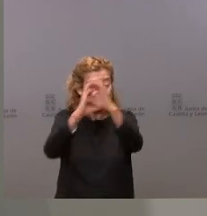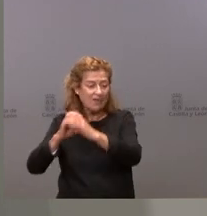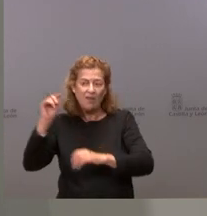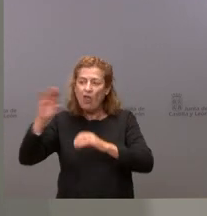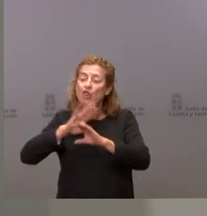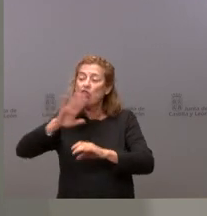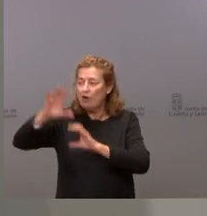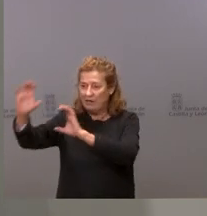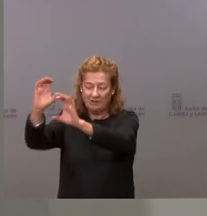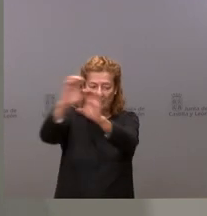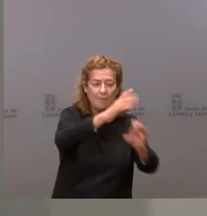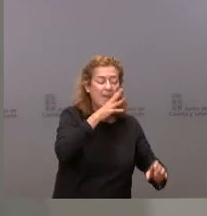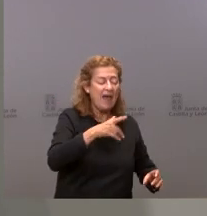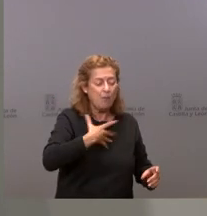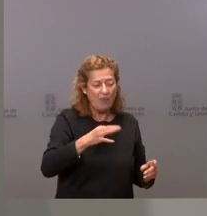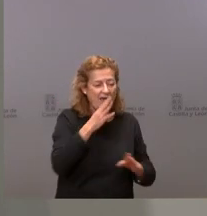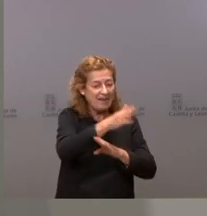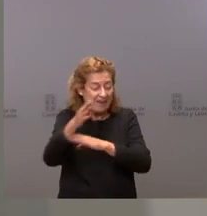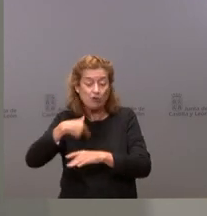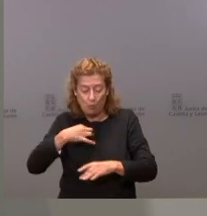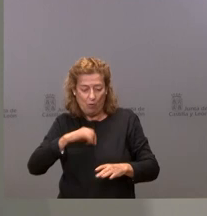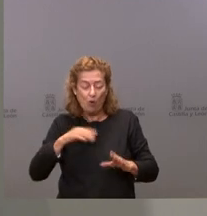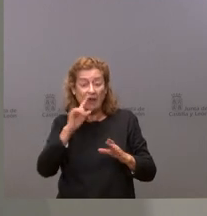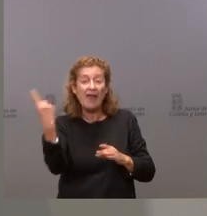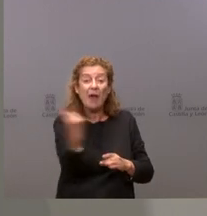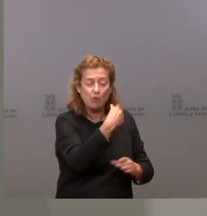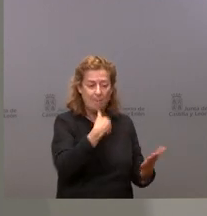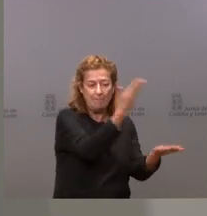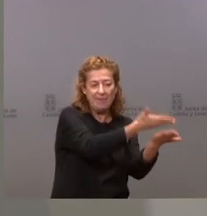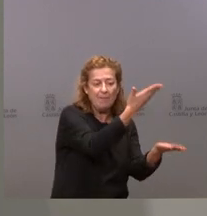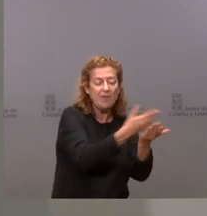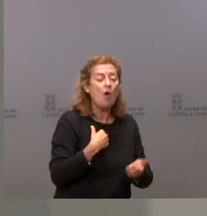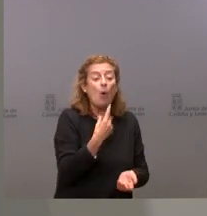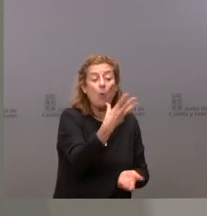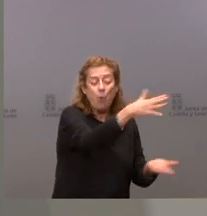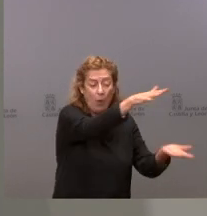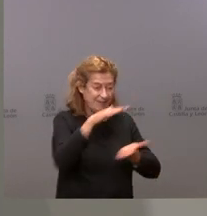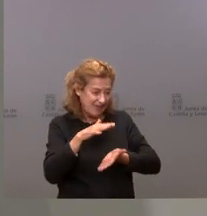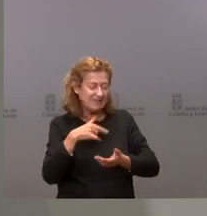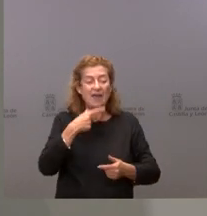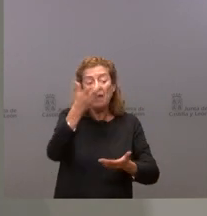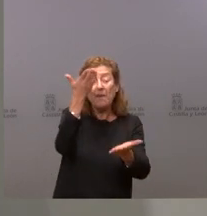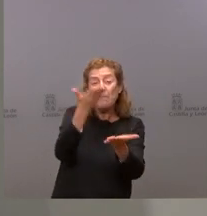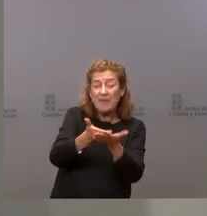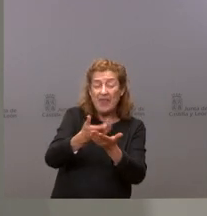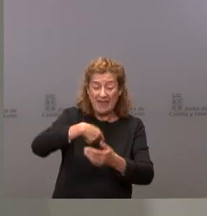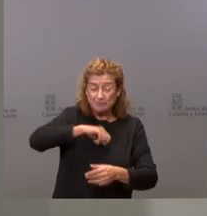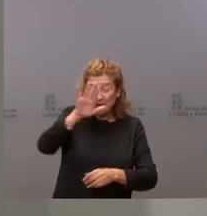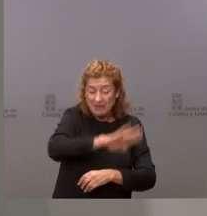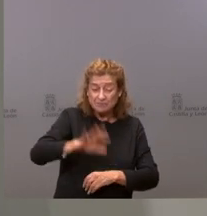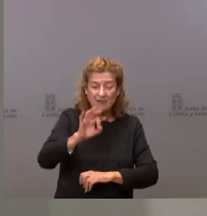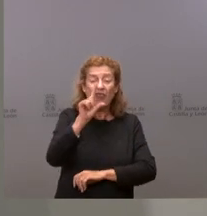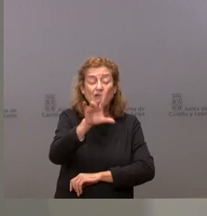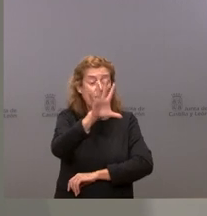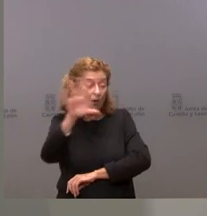autónomas pudiéramos solicitar aquellas que consideráramos convenientes. Planteo un total de 150 para el conjunto nacional y